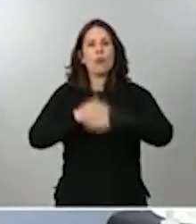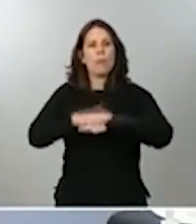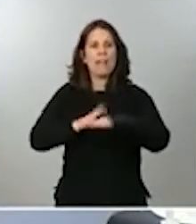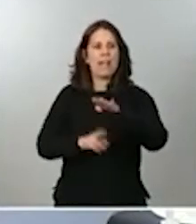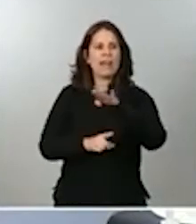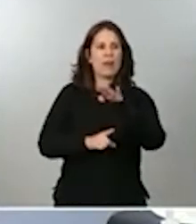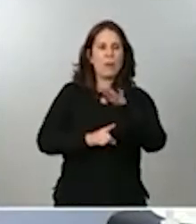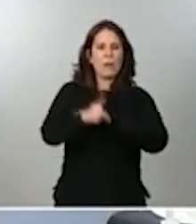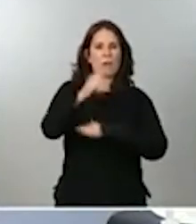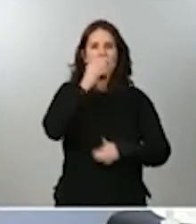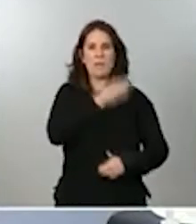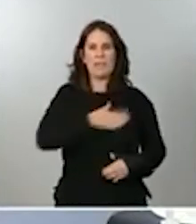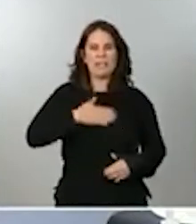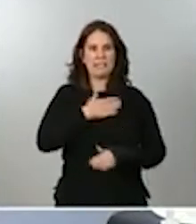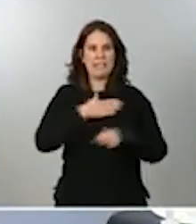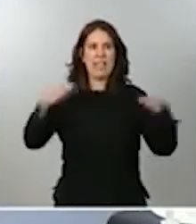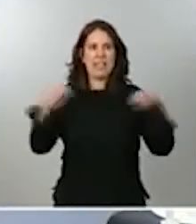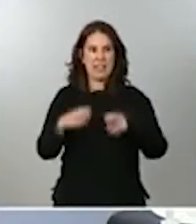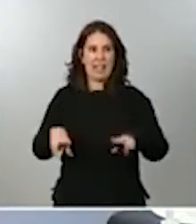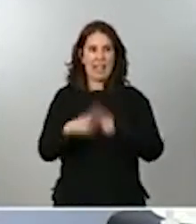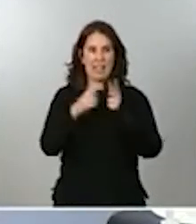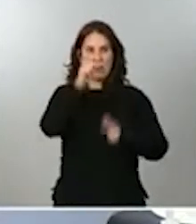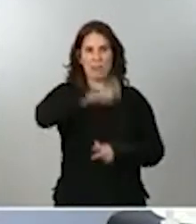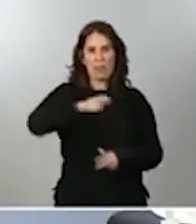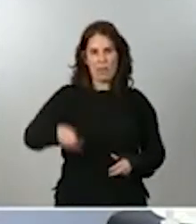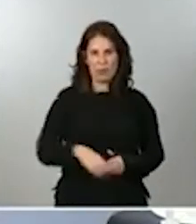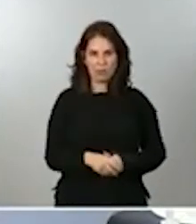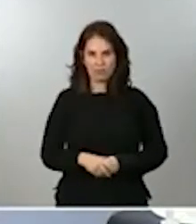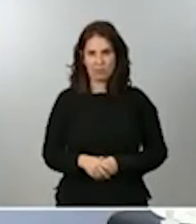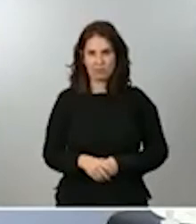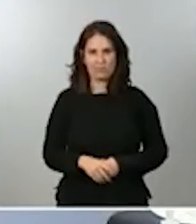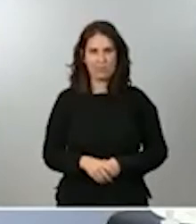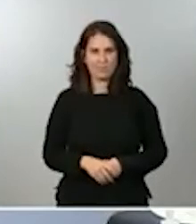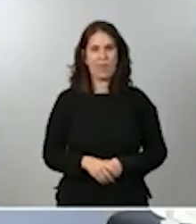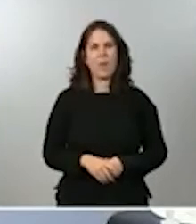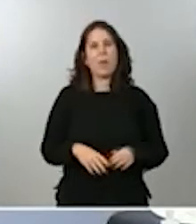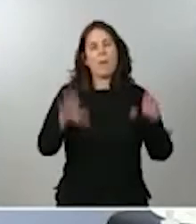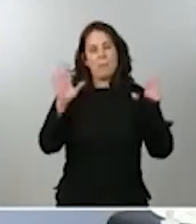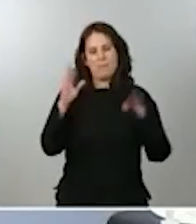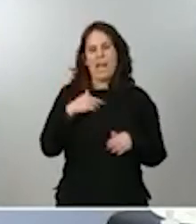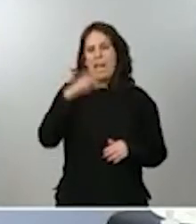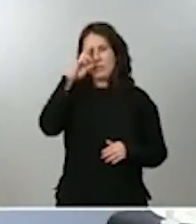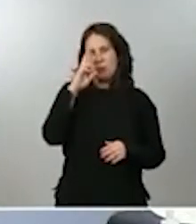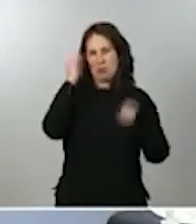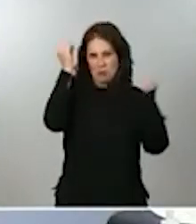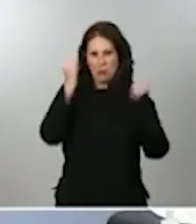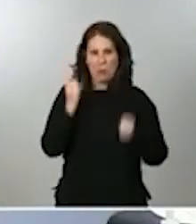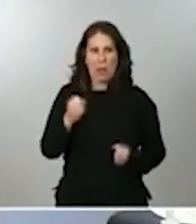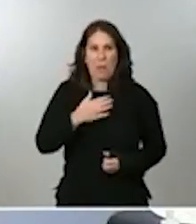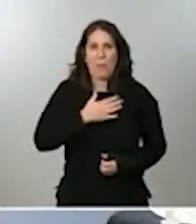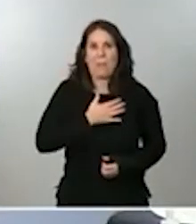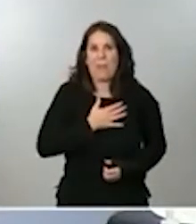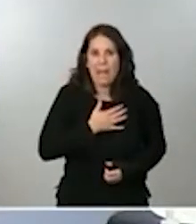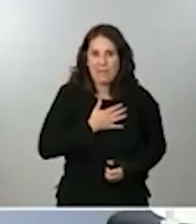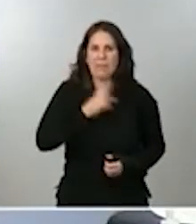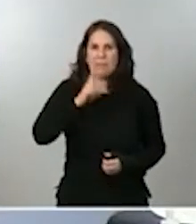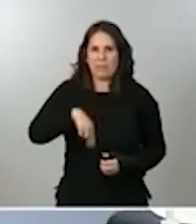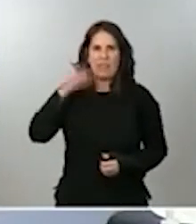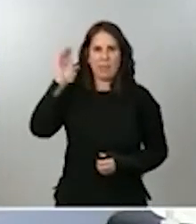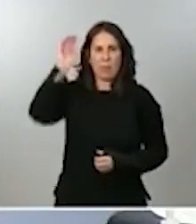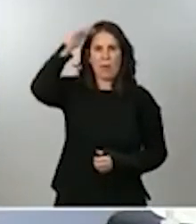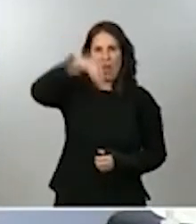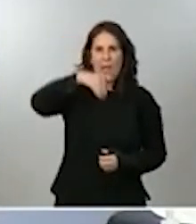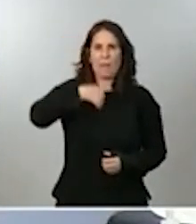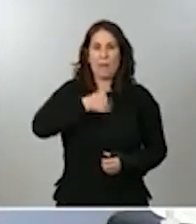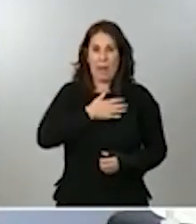del conjunto de la población. No obstante, y el debido respeto institucional, para mí, como republicana, pues es un honor que el color del